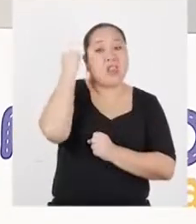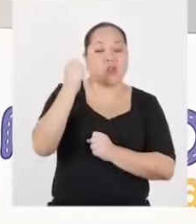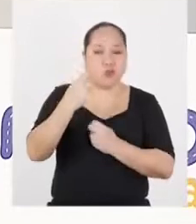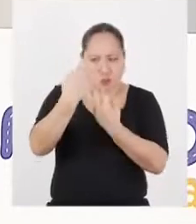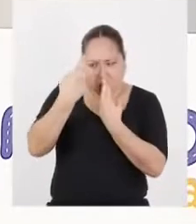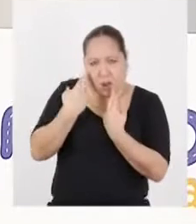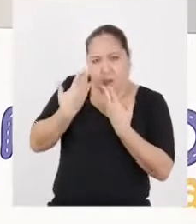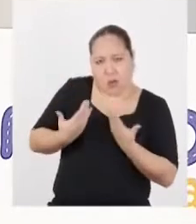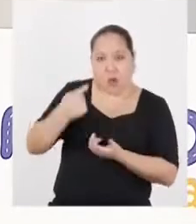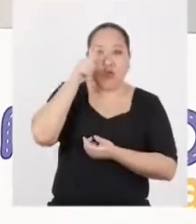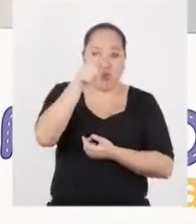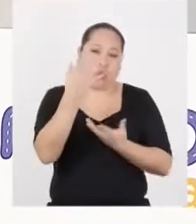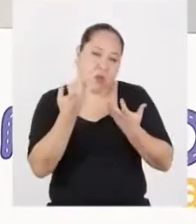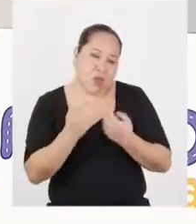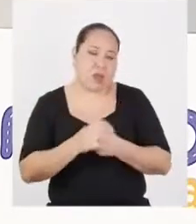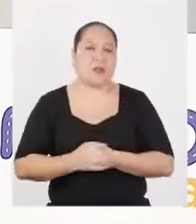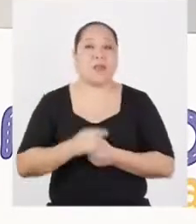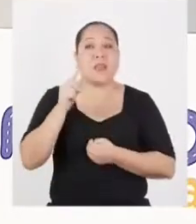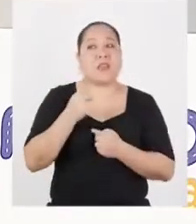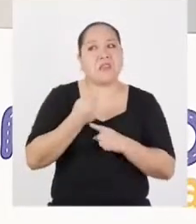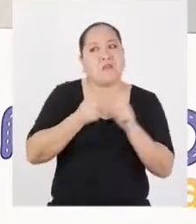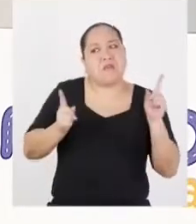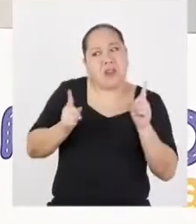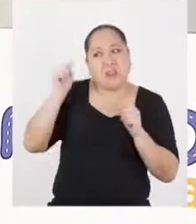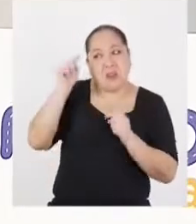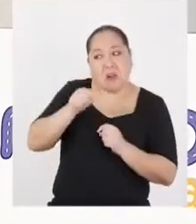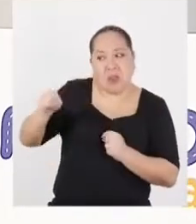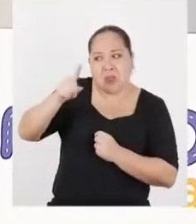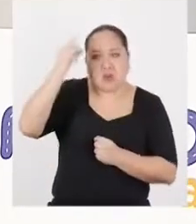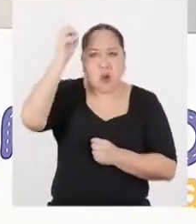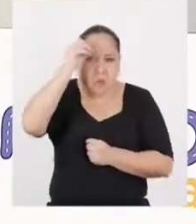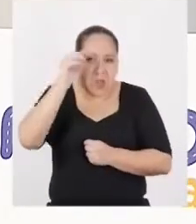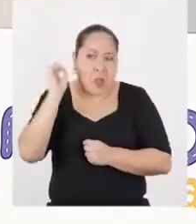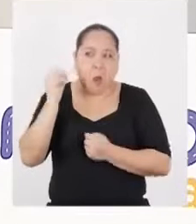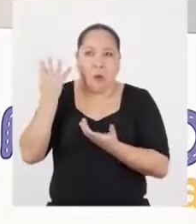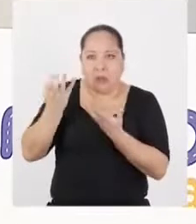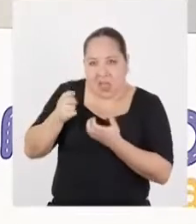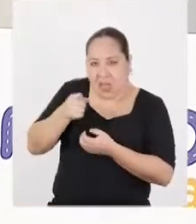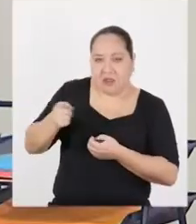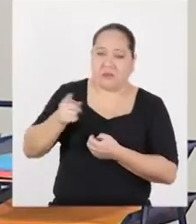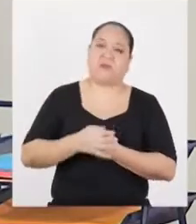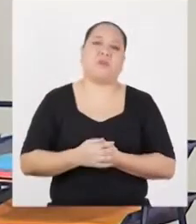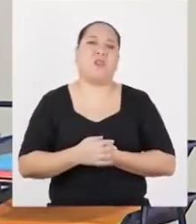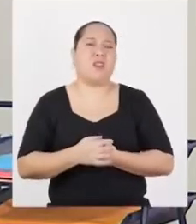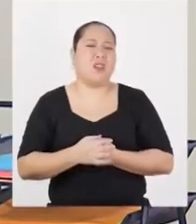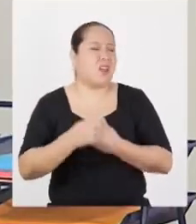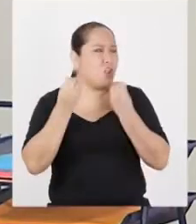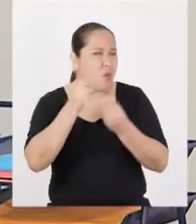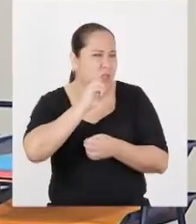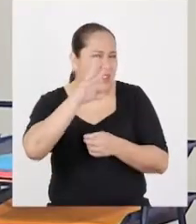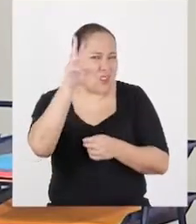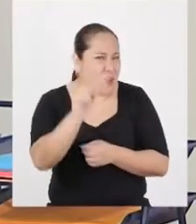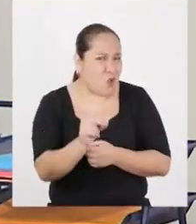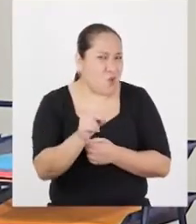respetada o respetado cuando tú decidas. Y hagas algo diferente a lo que opinan o deseen los demás. Pero ¿cómo dices que no?